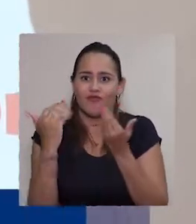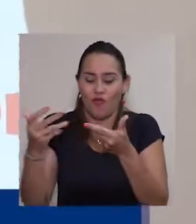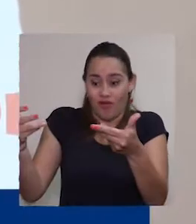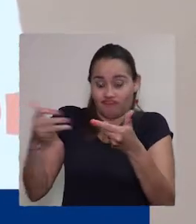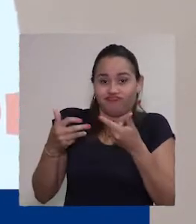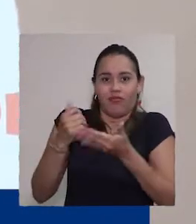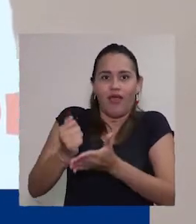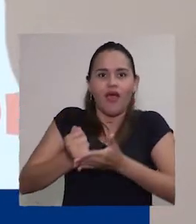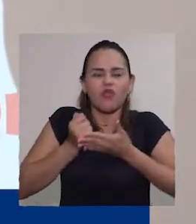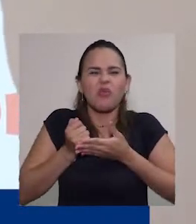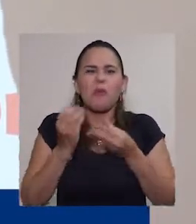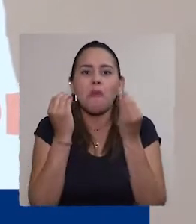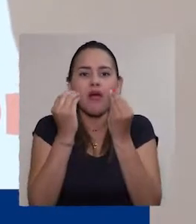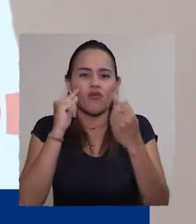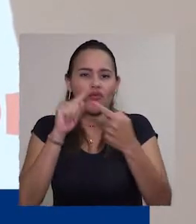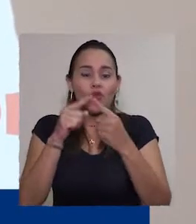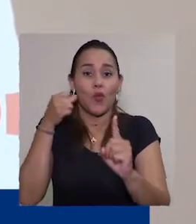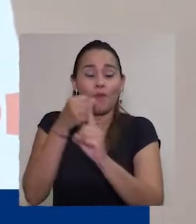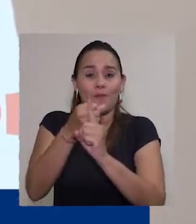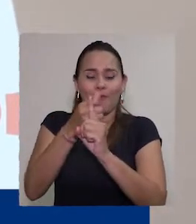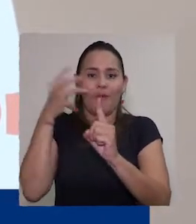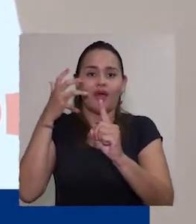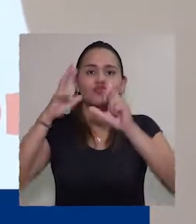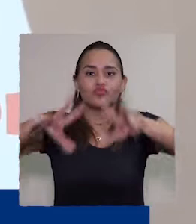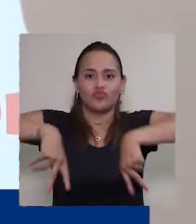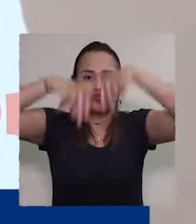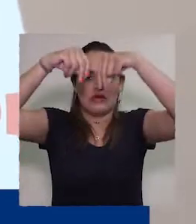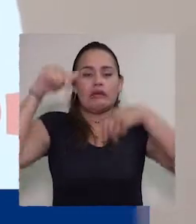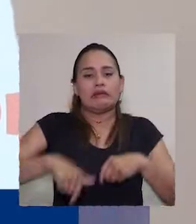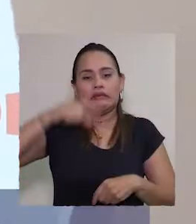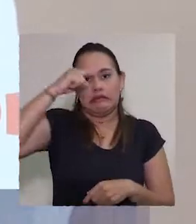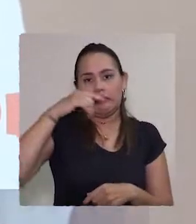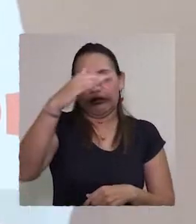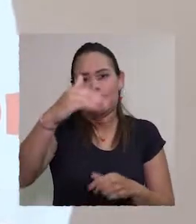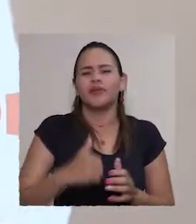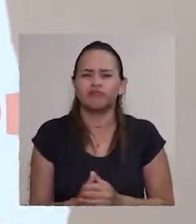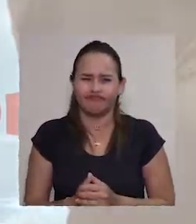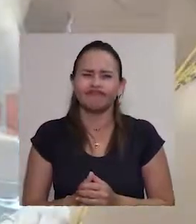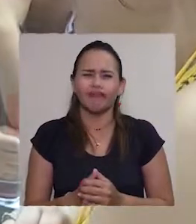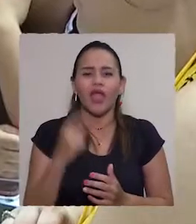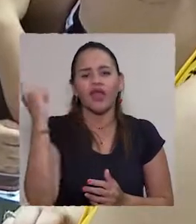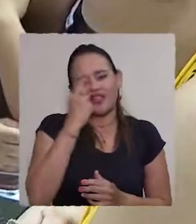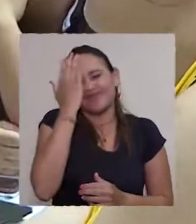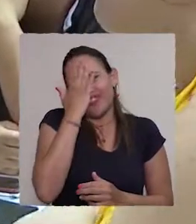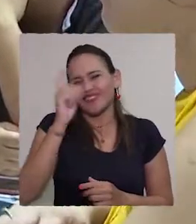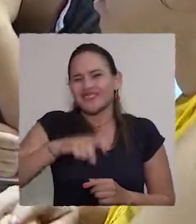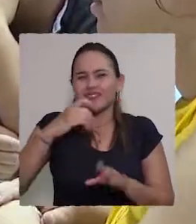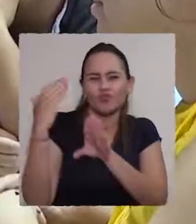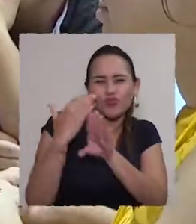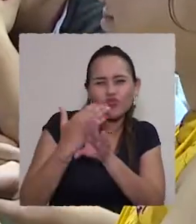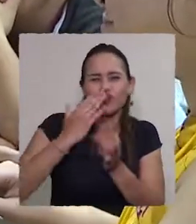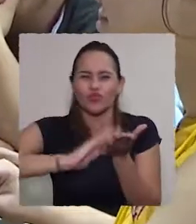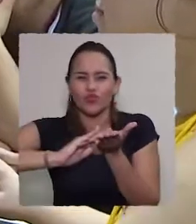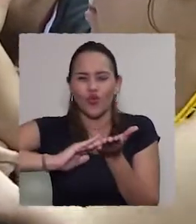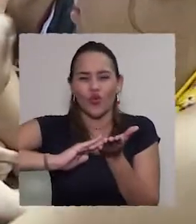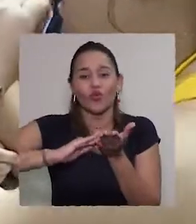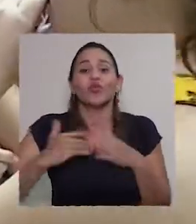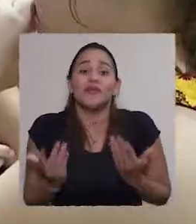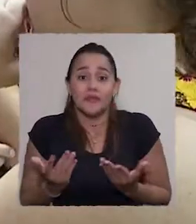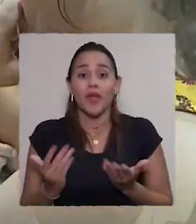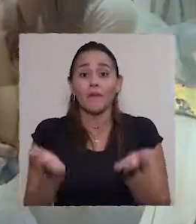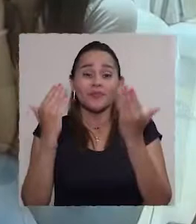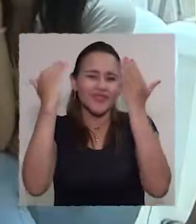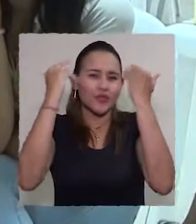a la sociedad y a la sociedad Samaria que muy bien necesita solucionar muchísimos problemas. Estamos potenciando a